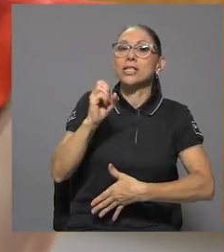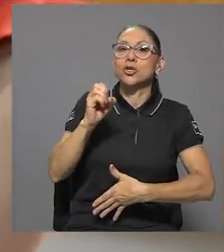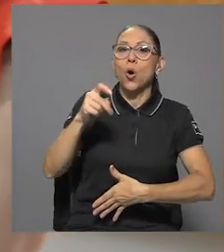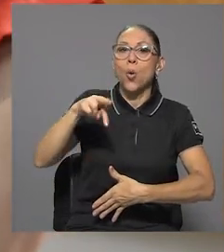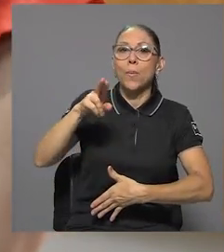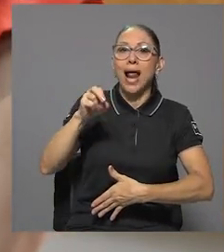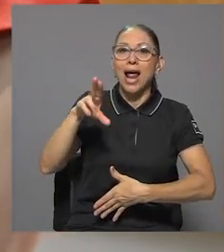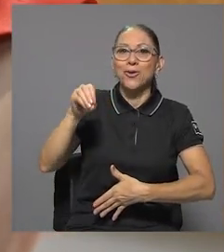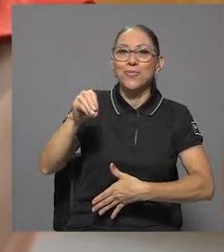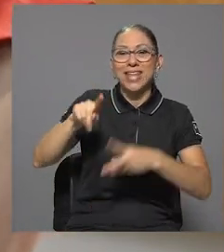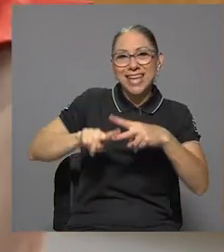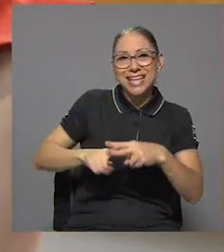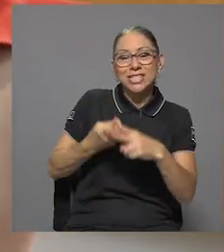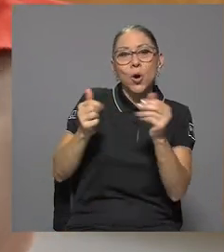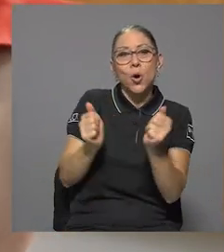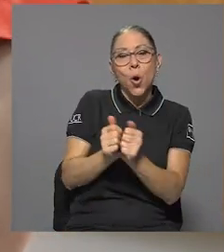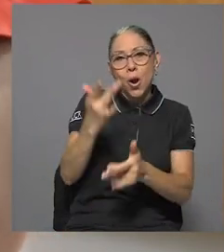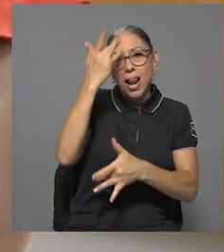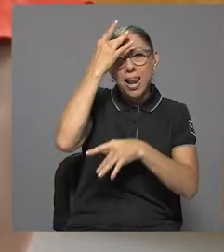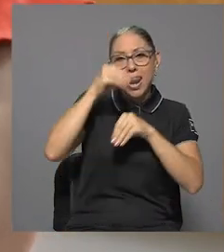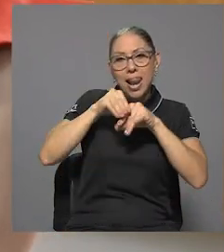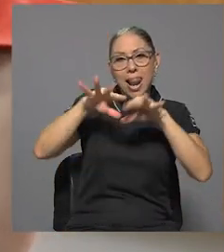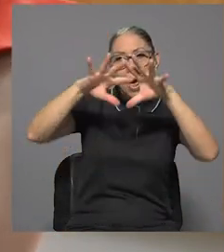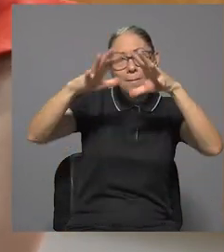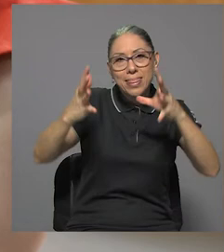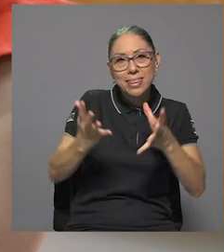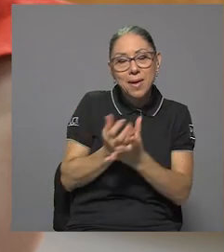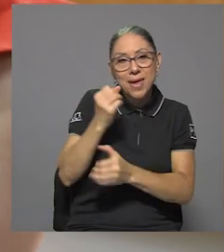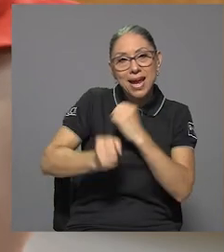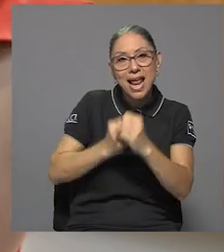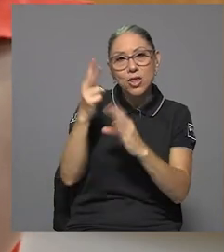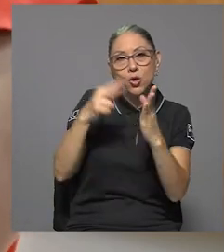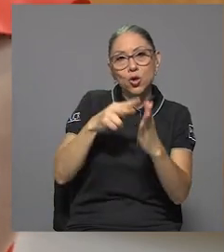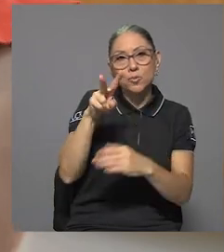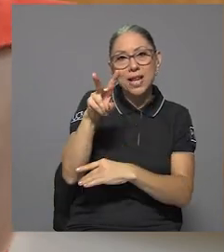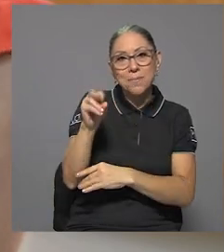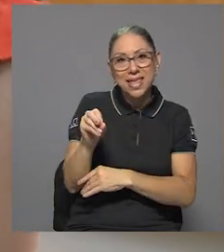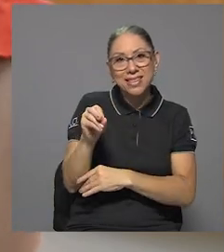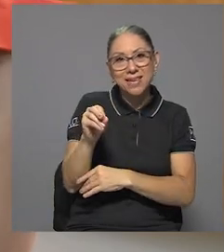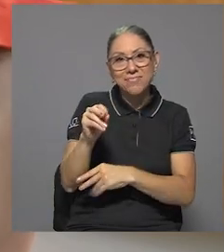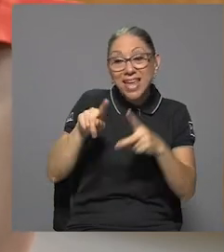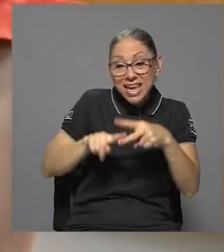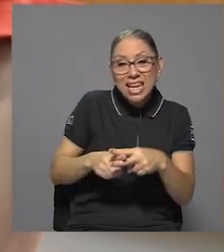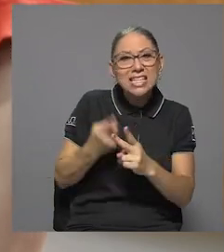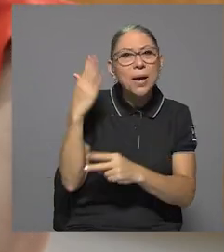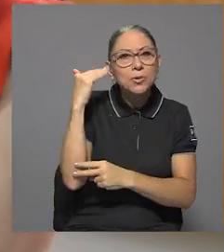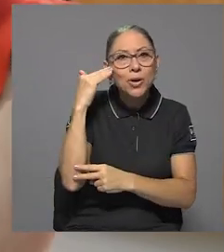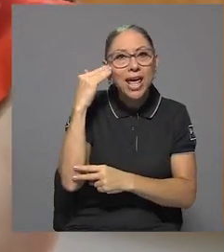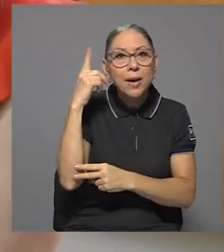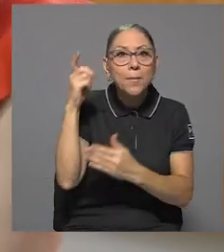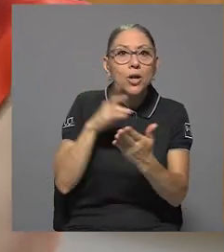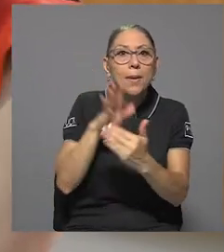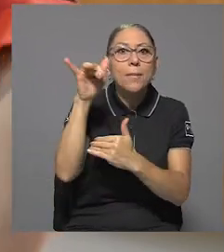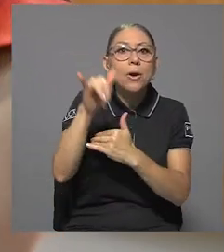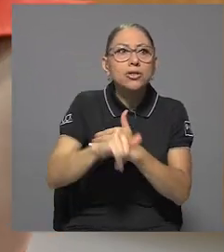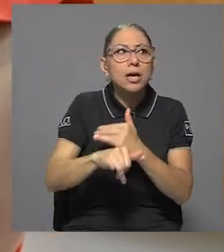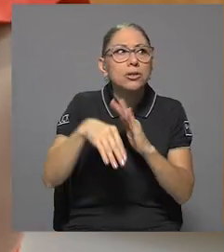en la pandemia de 2020. Iniciamos porque todos nuestros proyectos se fueron totalmente abajo